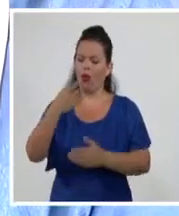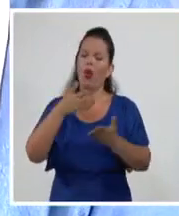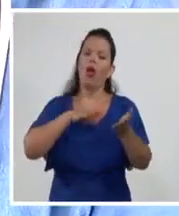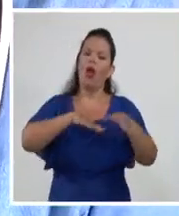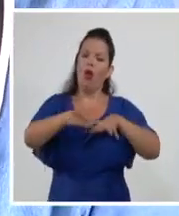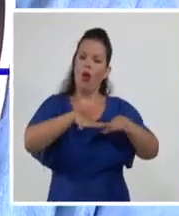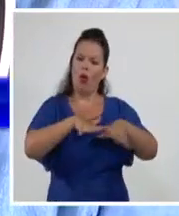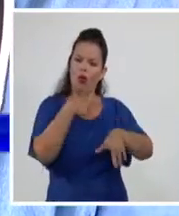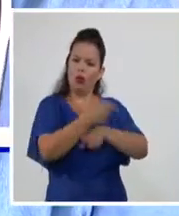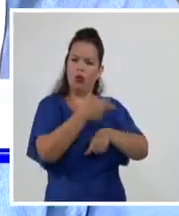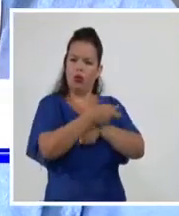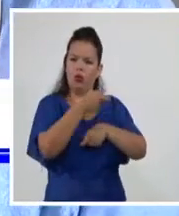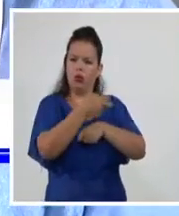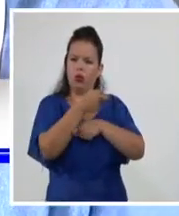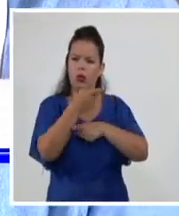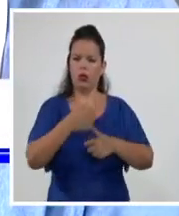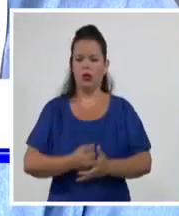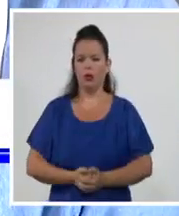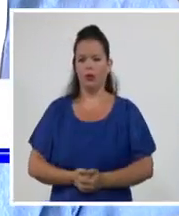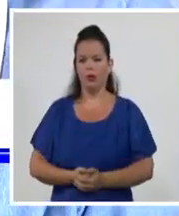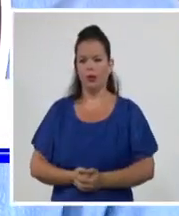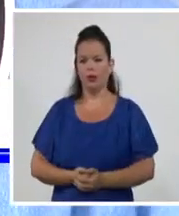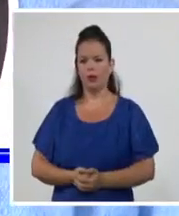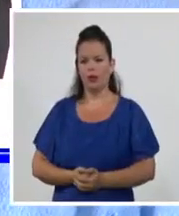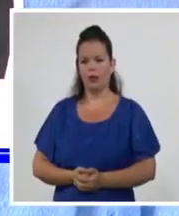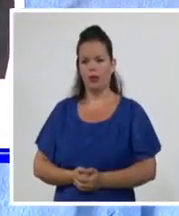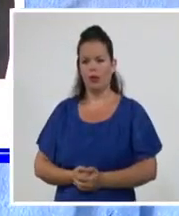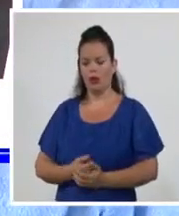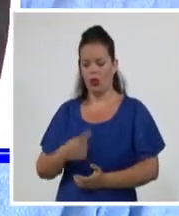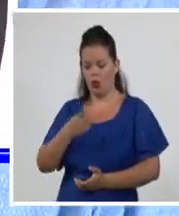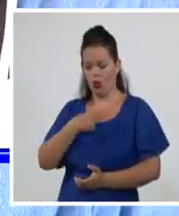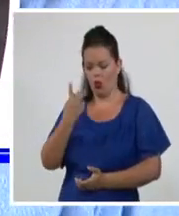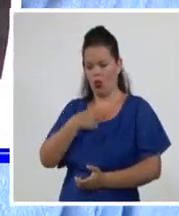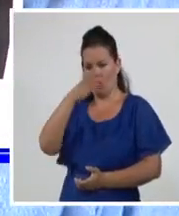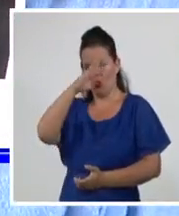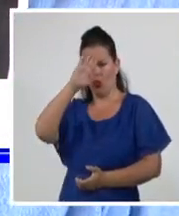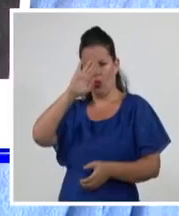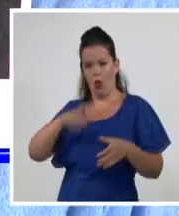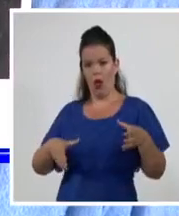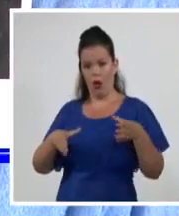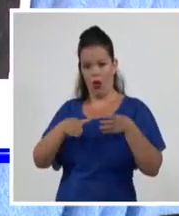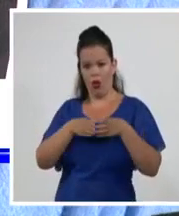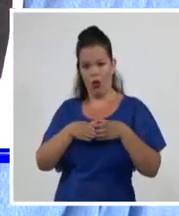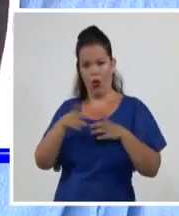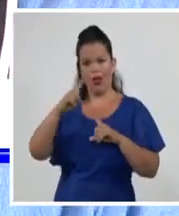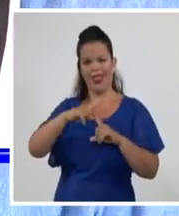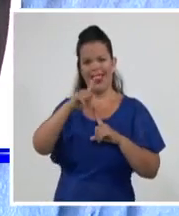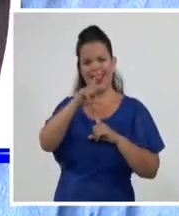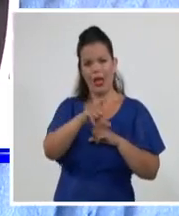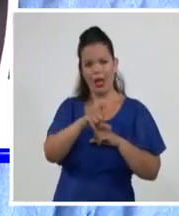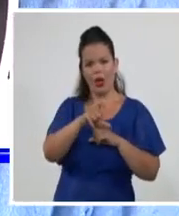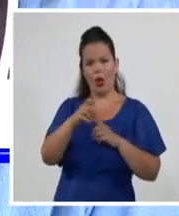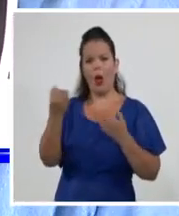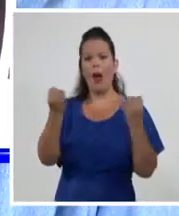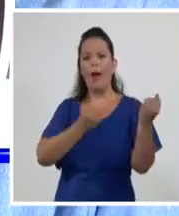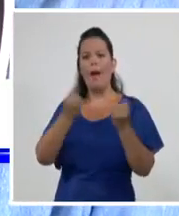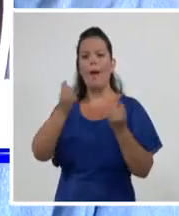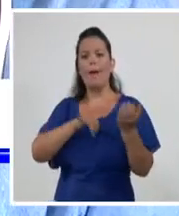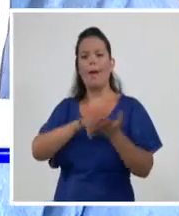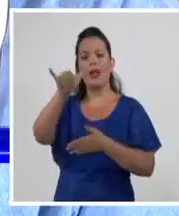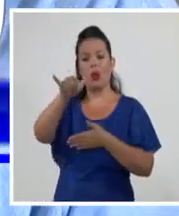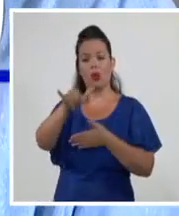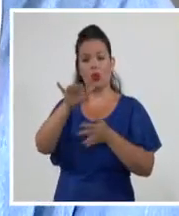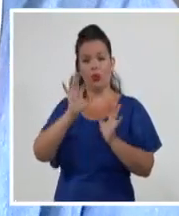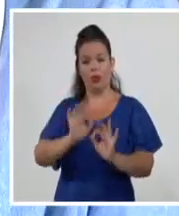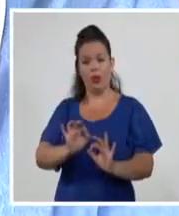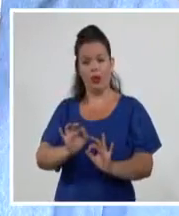grupo de nosotros técnicos y pilotos, como está la plata en el centro de